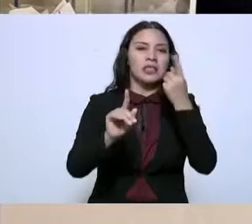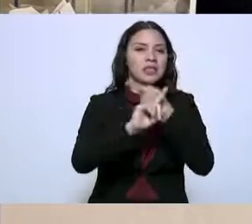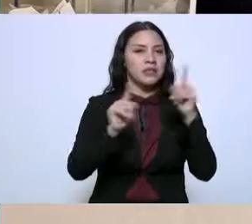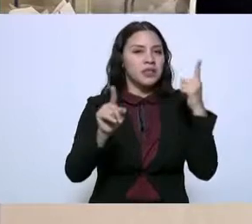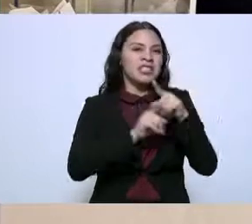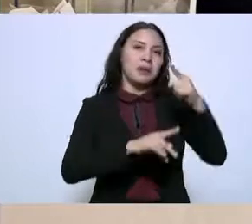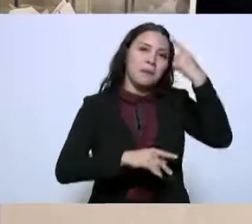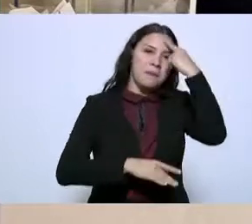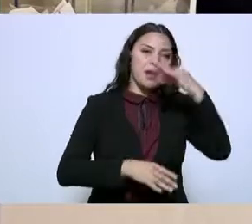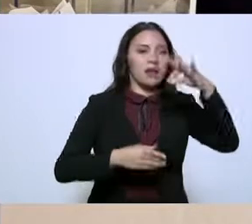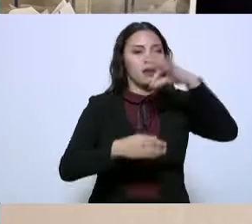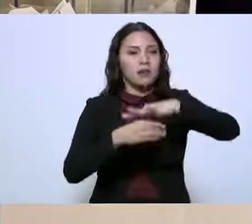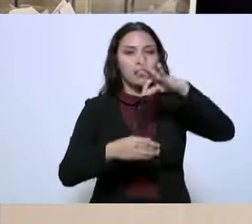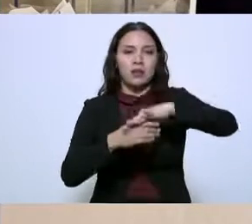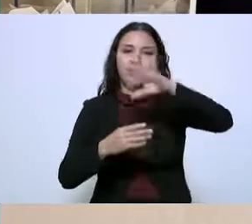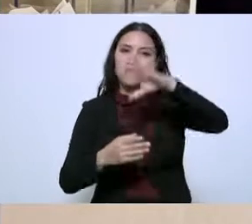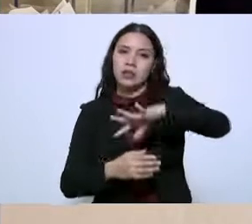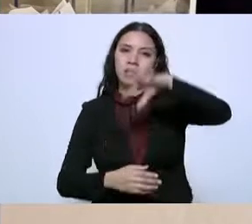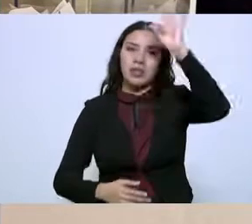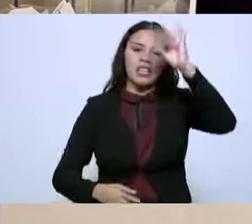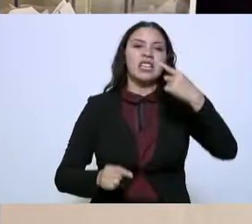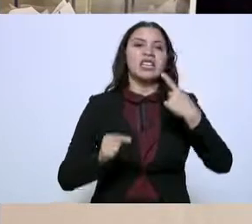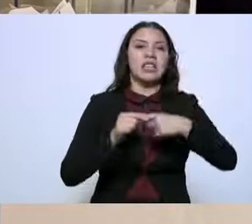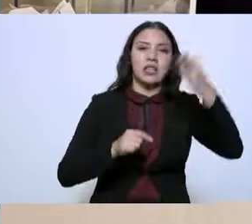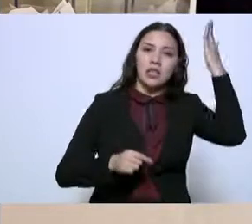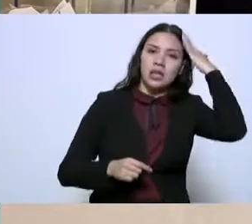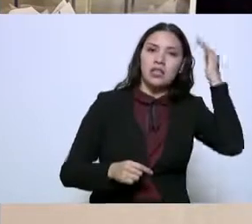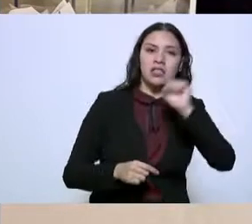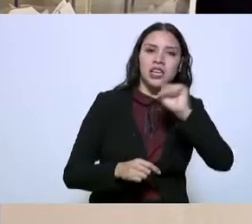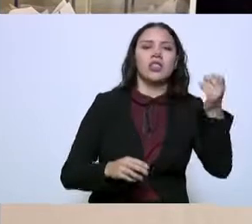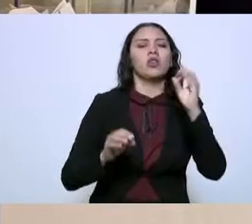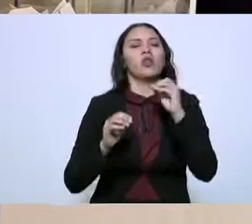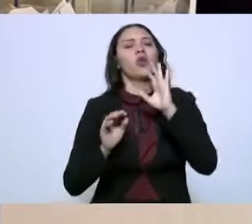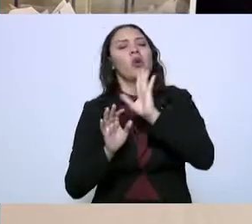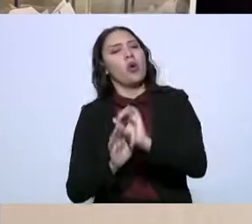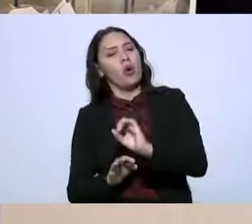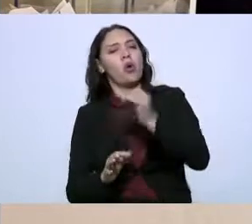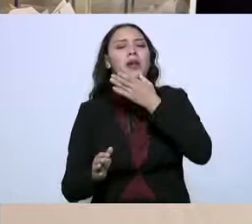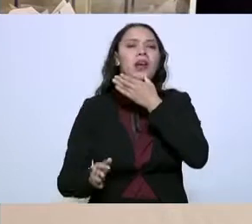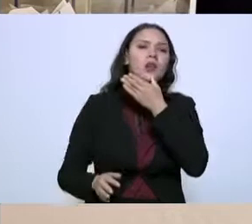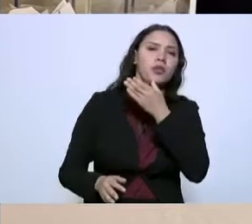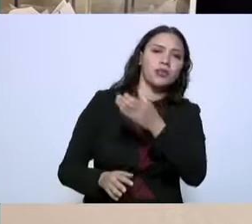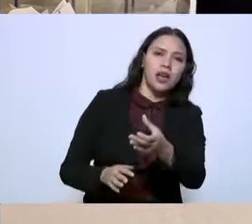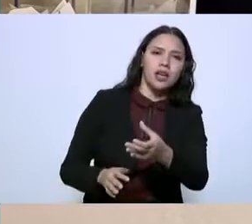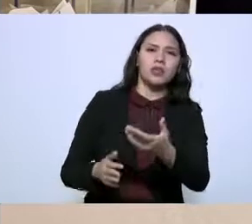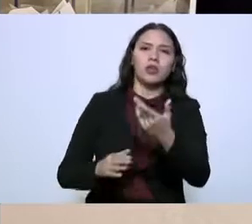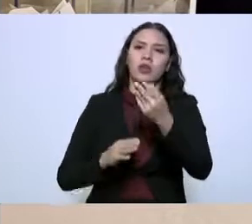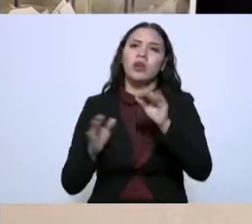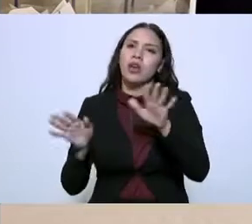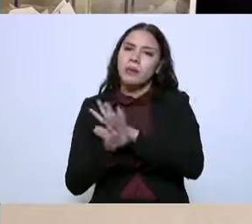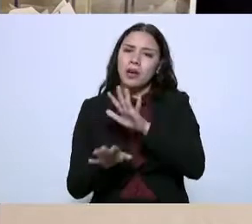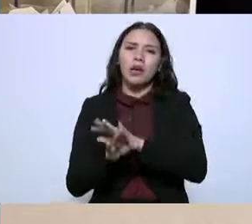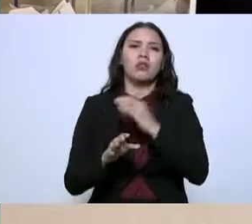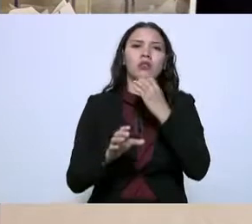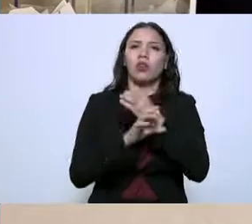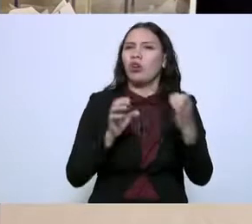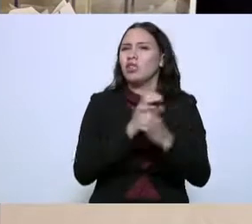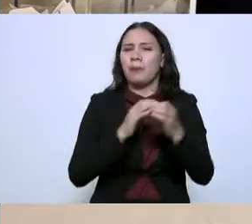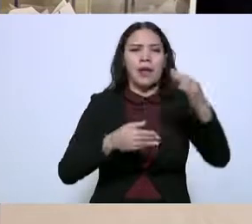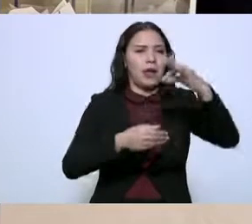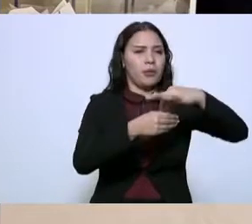procesos de elección, tanto para legitimar sus contratos colectivos, elegir a sus dirigentes o incluso